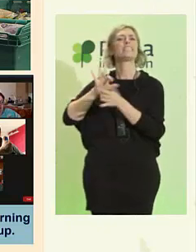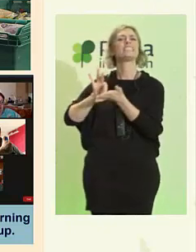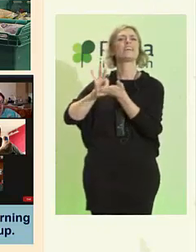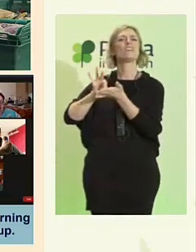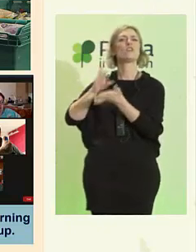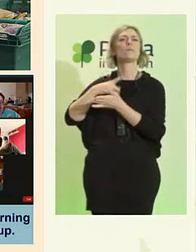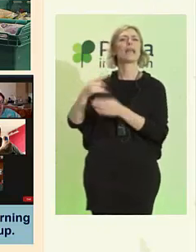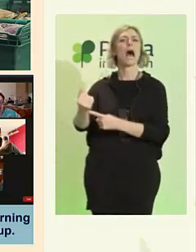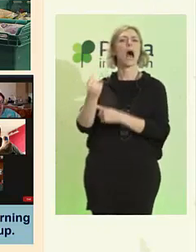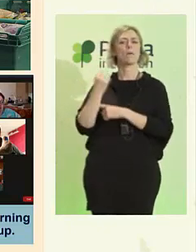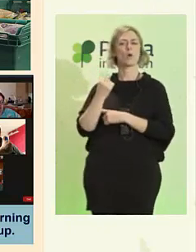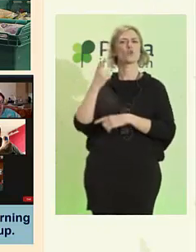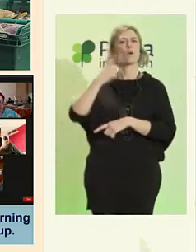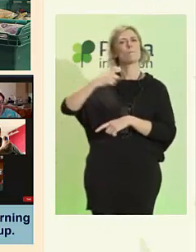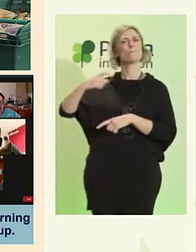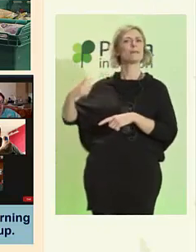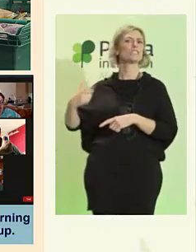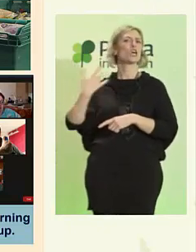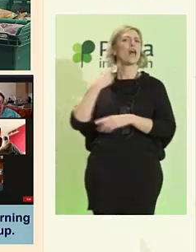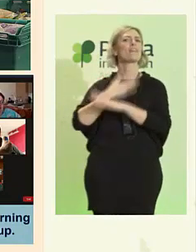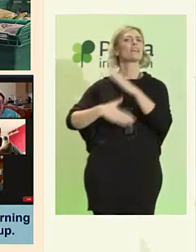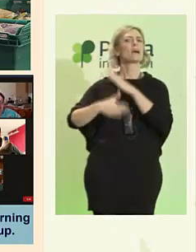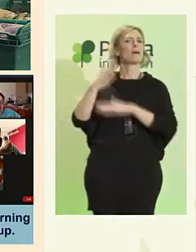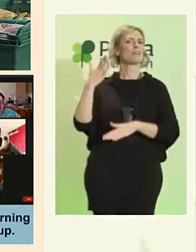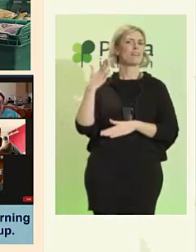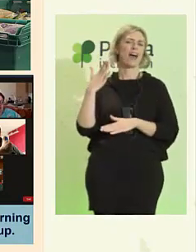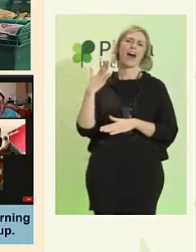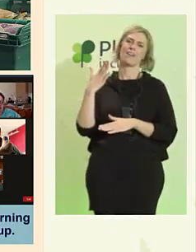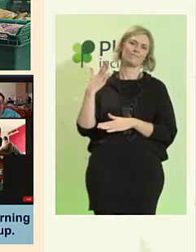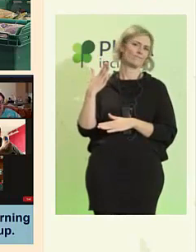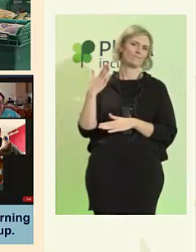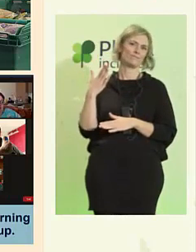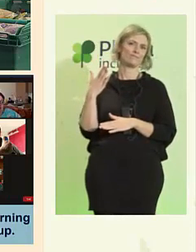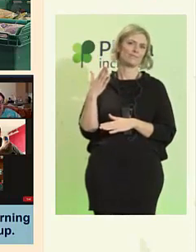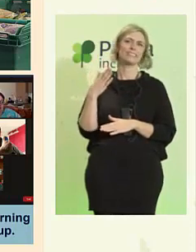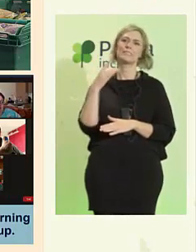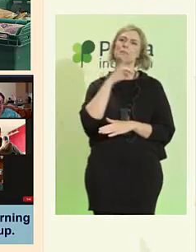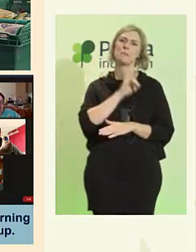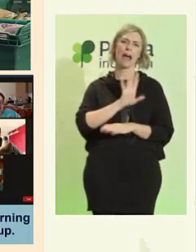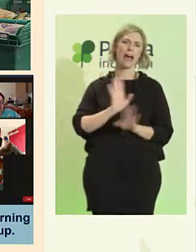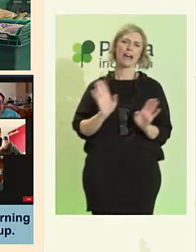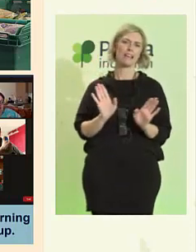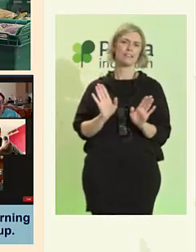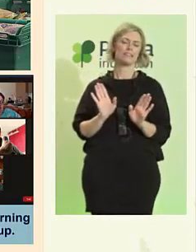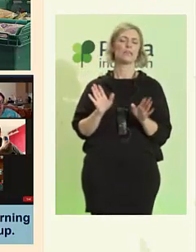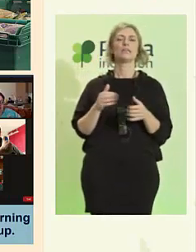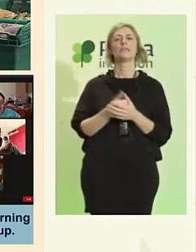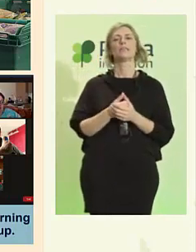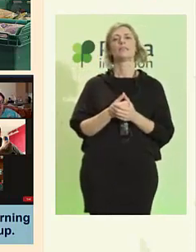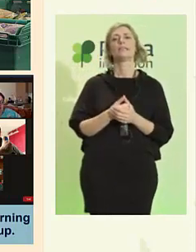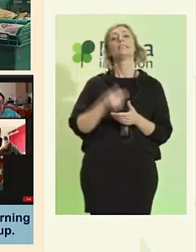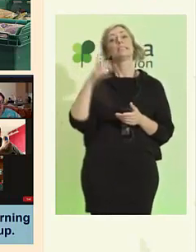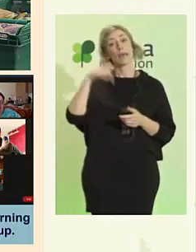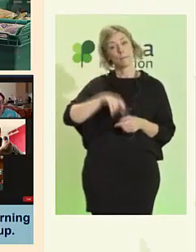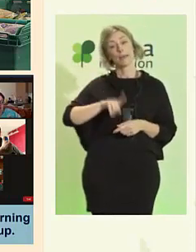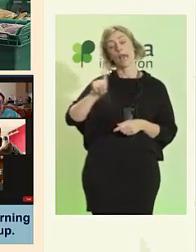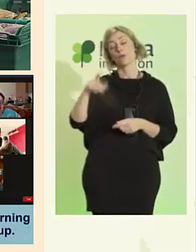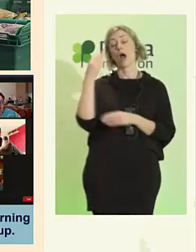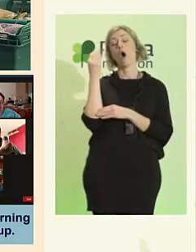con discapacidad es erróneo. También tenemos a una joven más que conocida